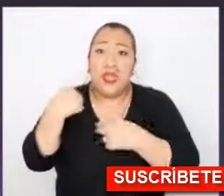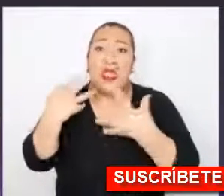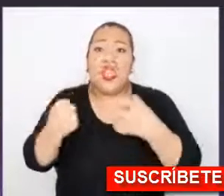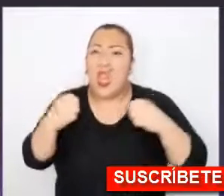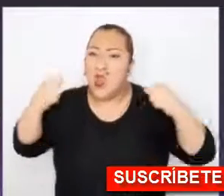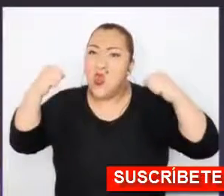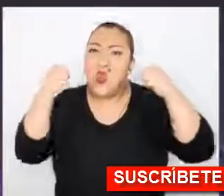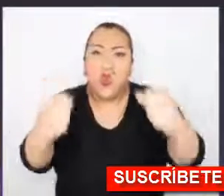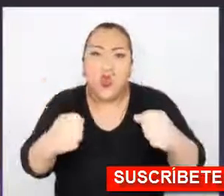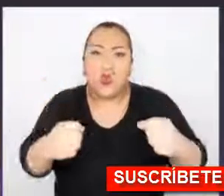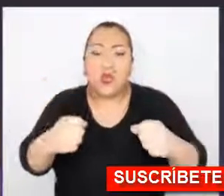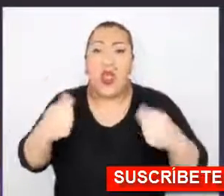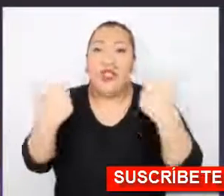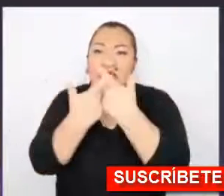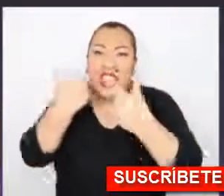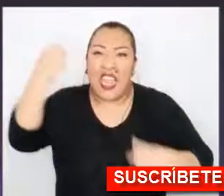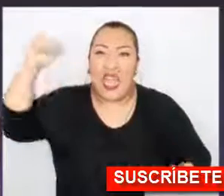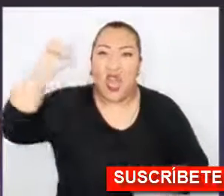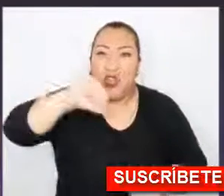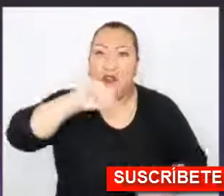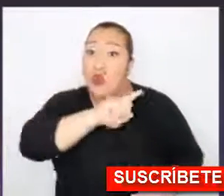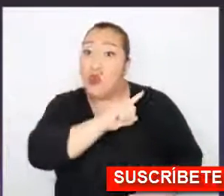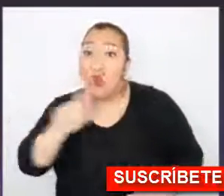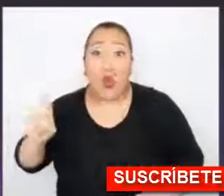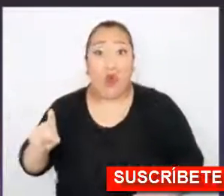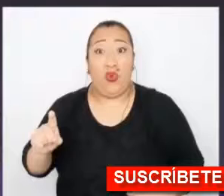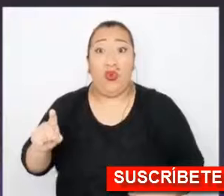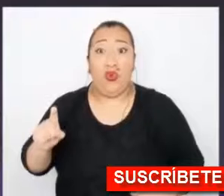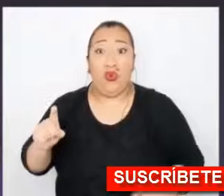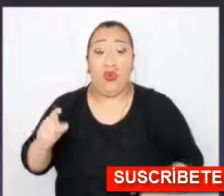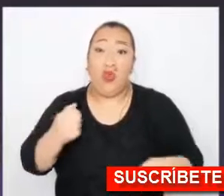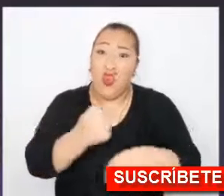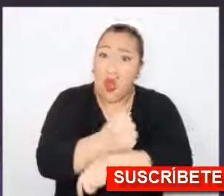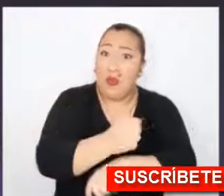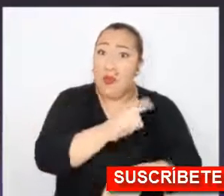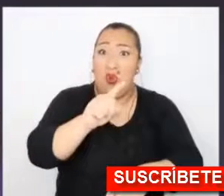hay un deber de combatir al terrorismo.